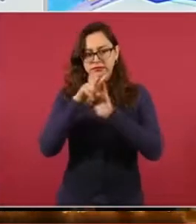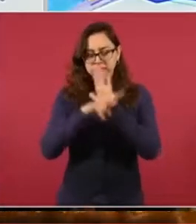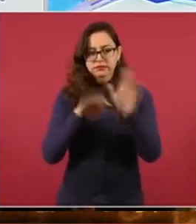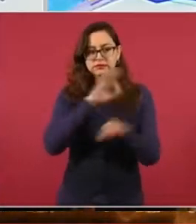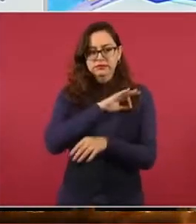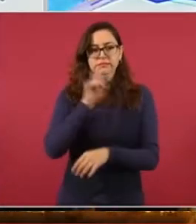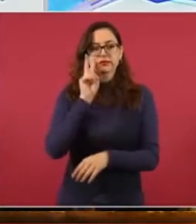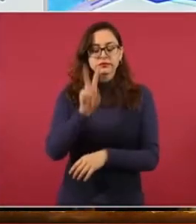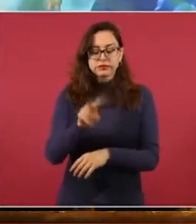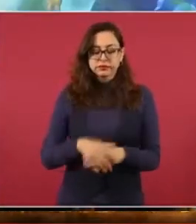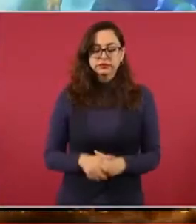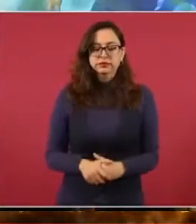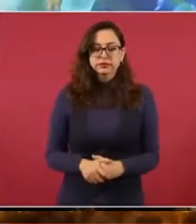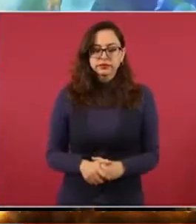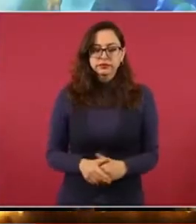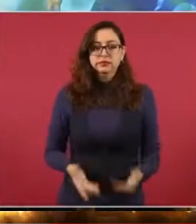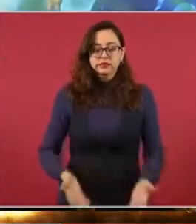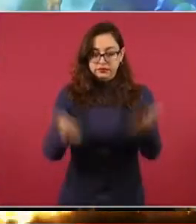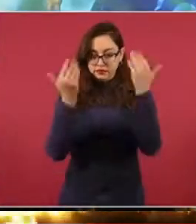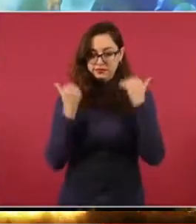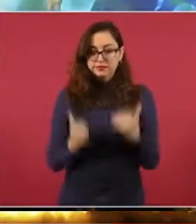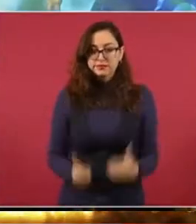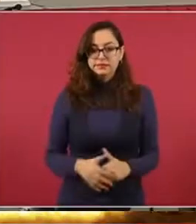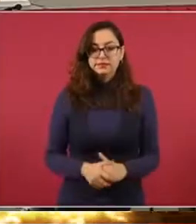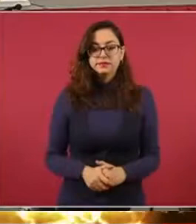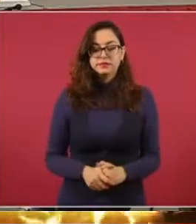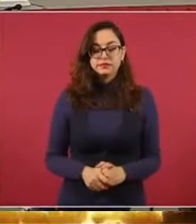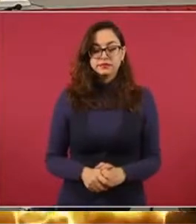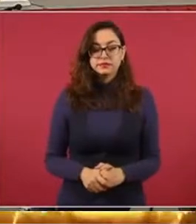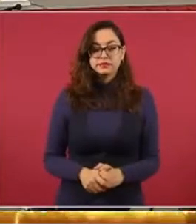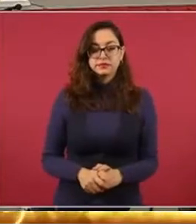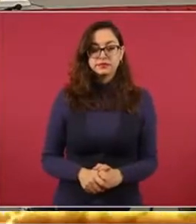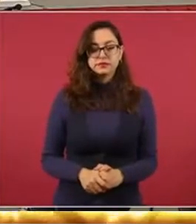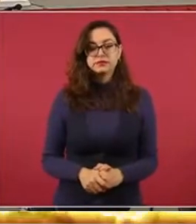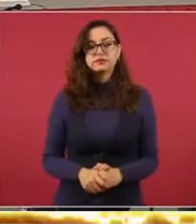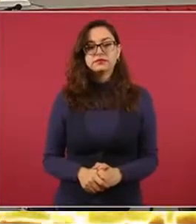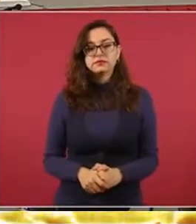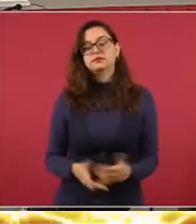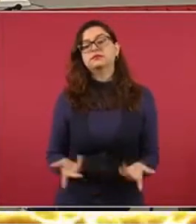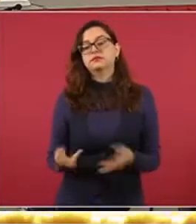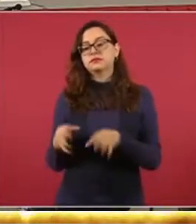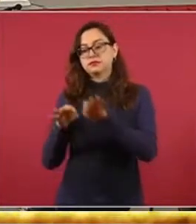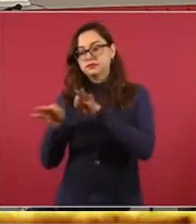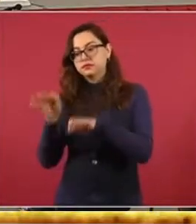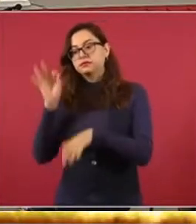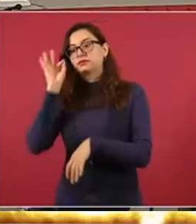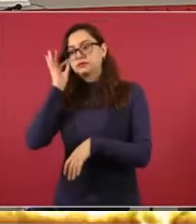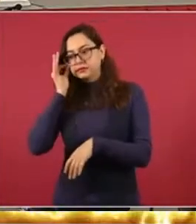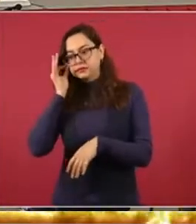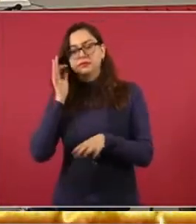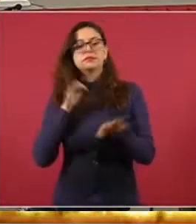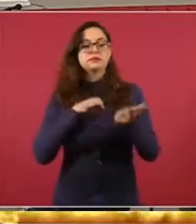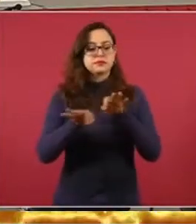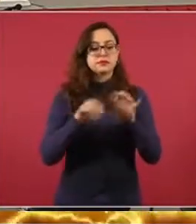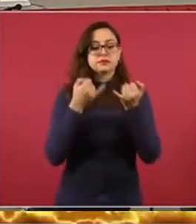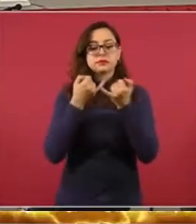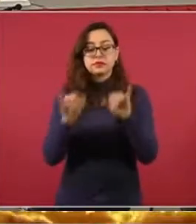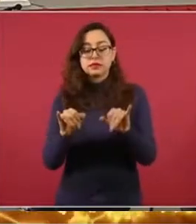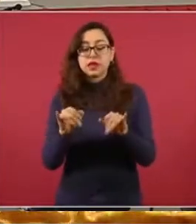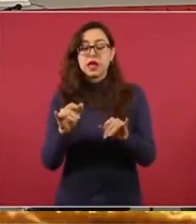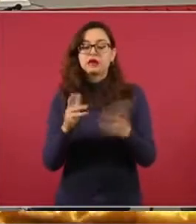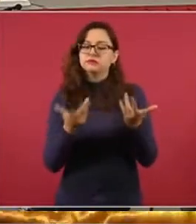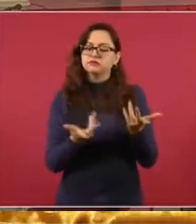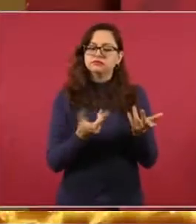aseguramiento. La siguiente, a partir de este caso de trabajadores del hogar y luego trabajadores independientes. También se anuncian